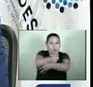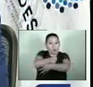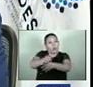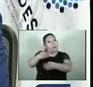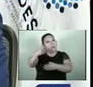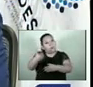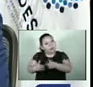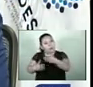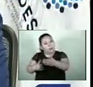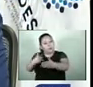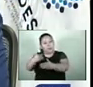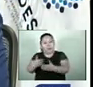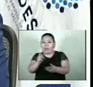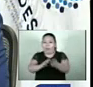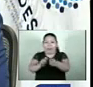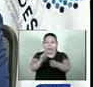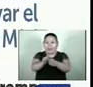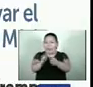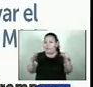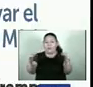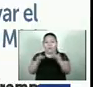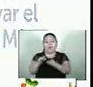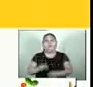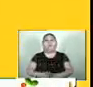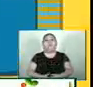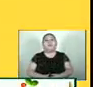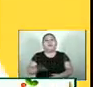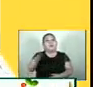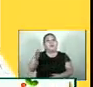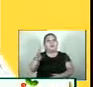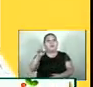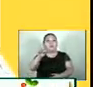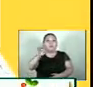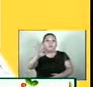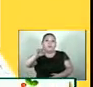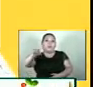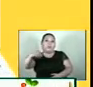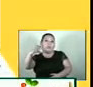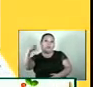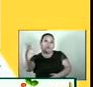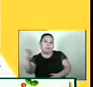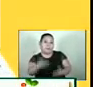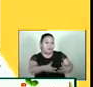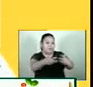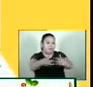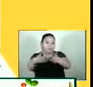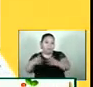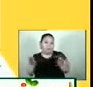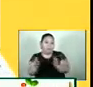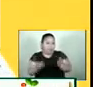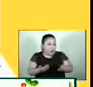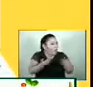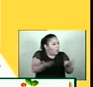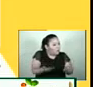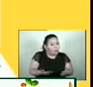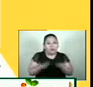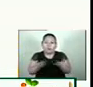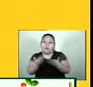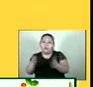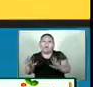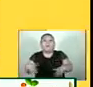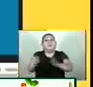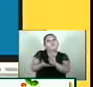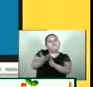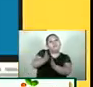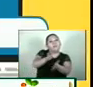sucesivo será exactamente igual. Son alrededor de 15 mil MIPIMES a nivel nacional que se beneficiarán en este programa de